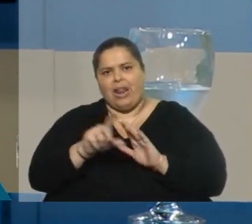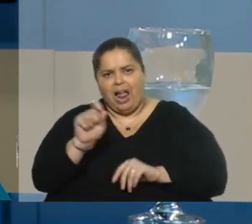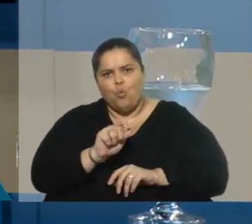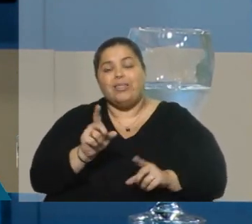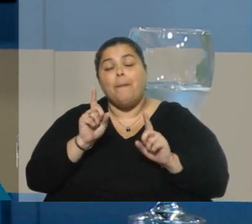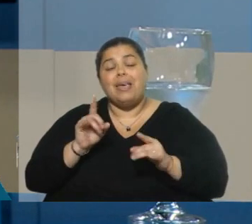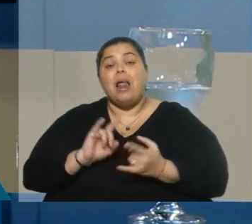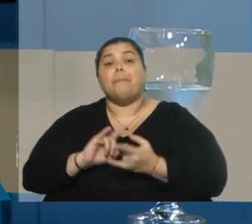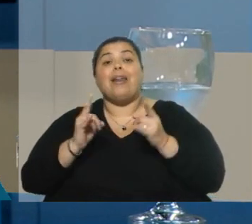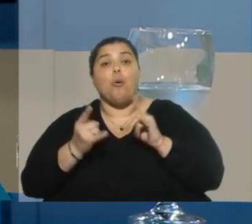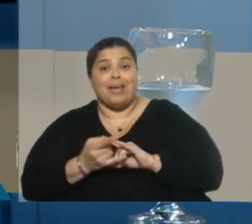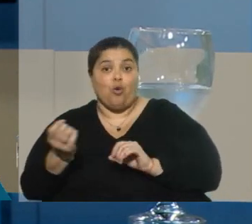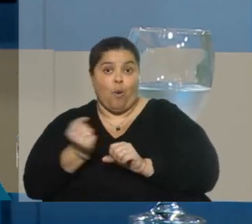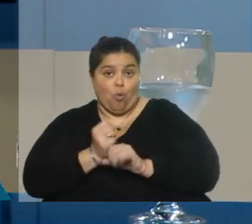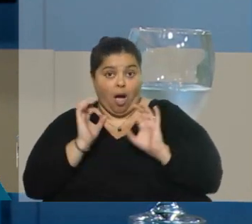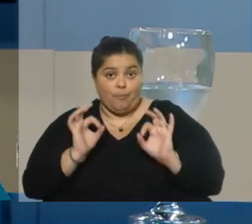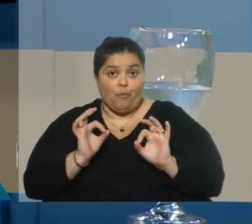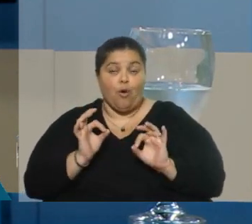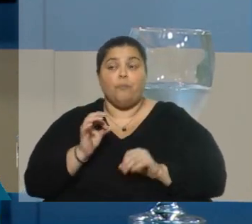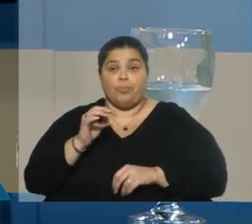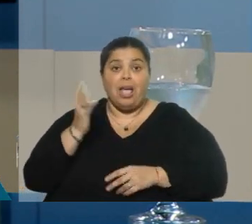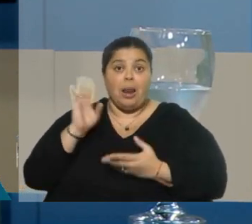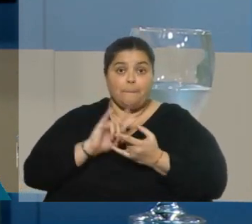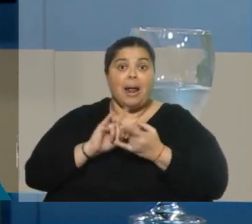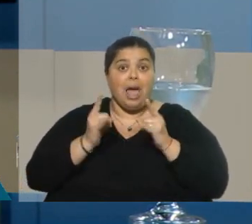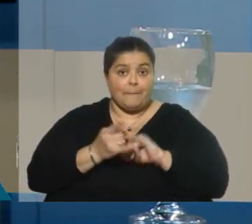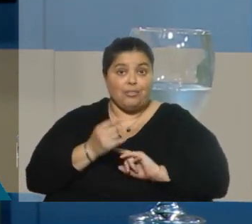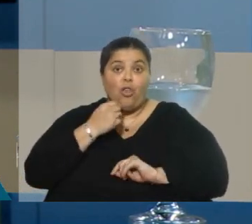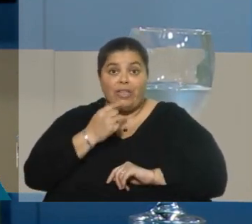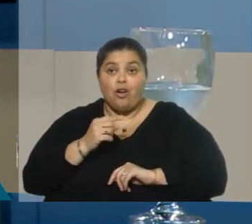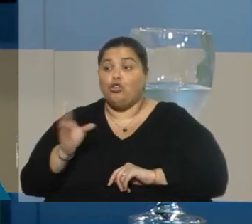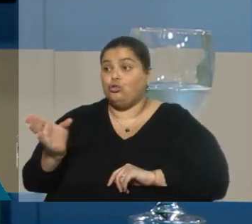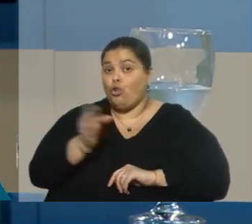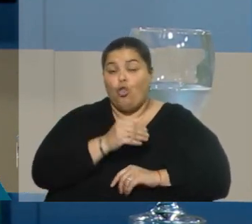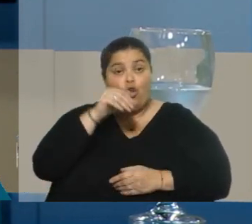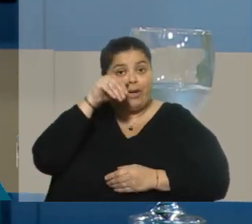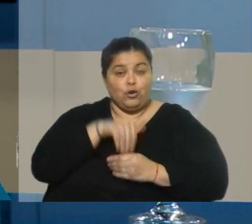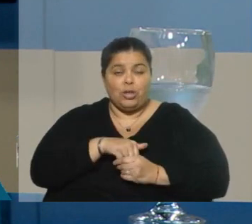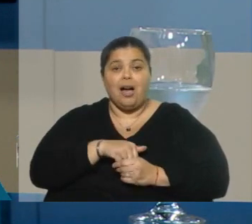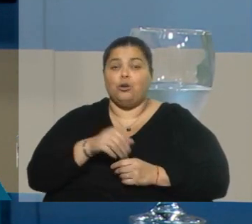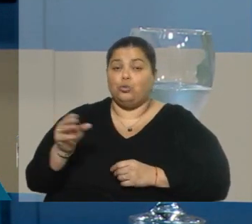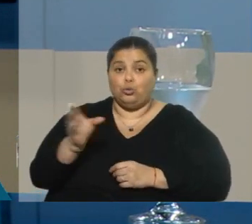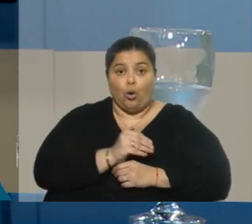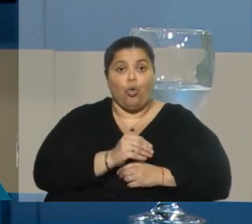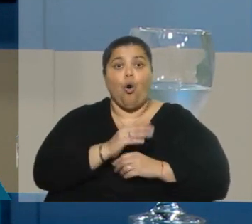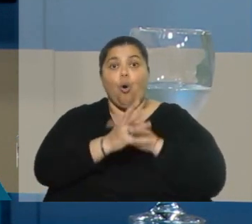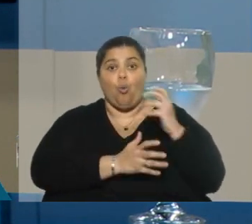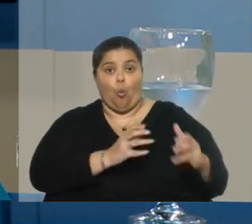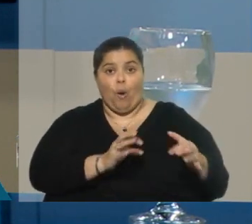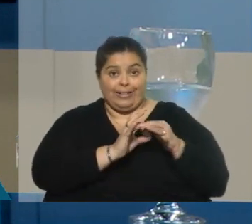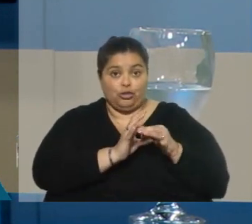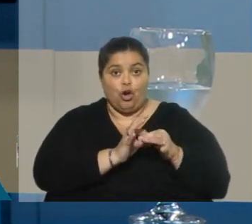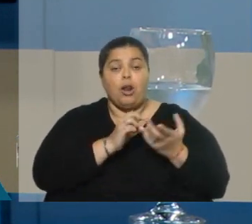el Parlamento cuando las aprobó, y cuando digo el Parlamento, digo los que votaron todas las disposiciones, que fue la bancada de la coalición de gobierno,